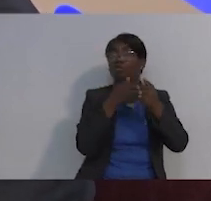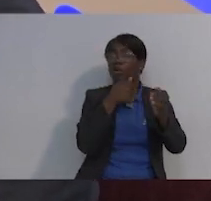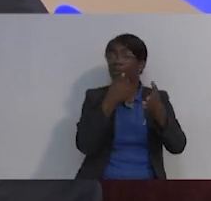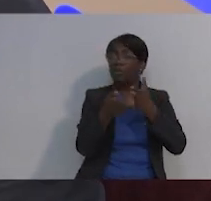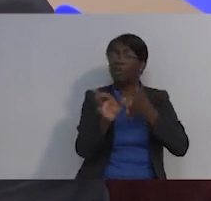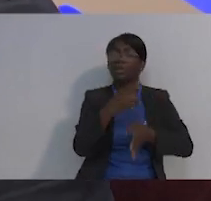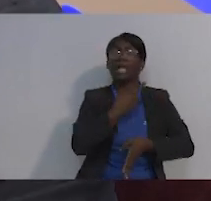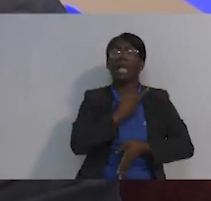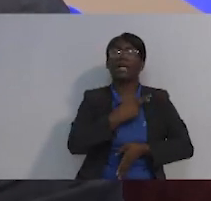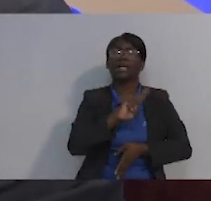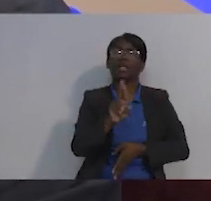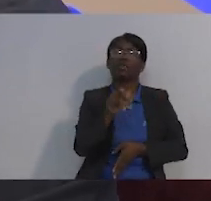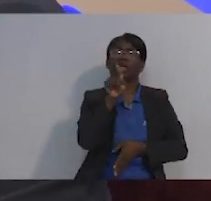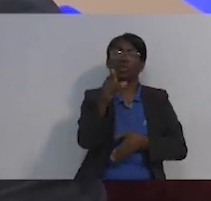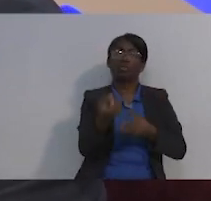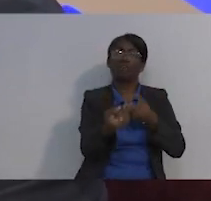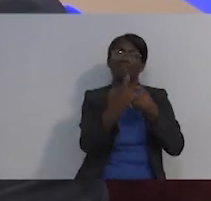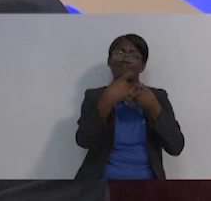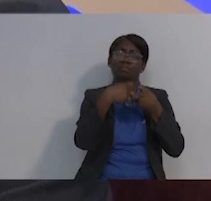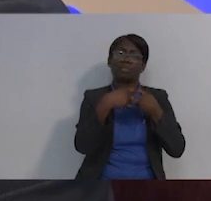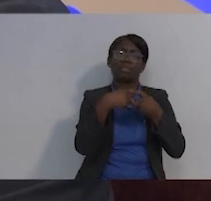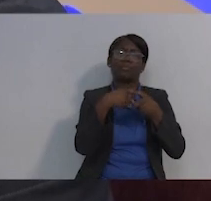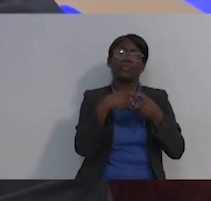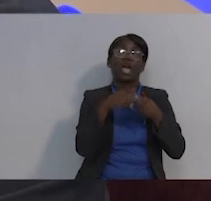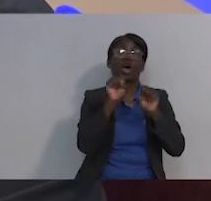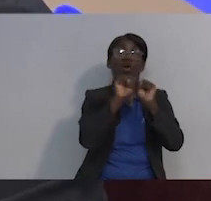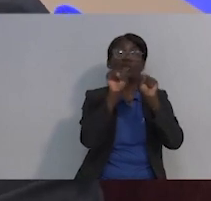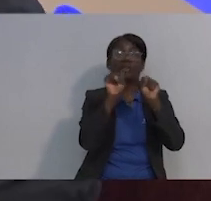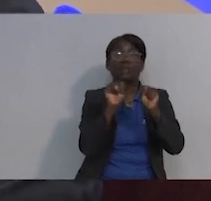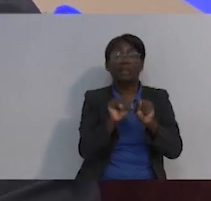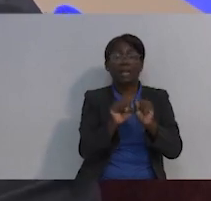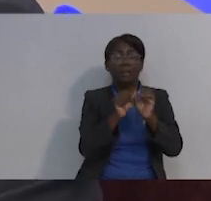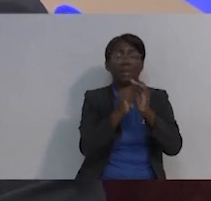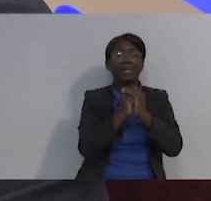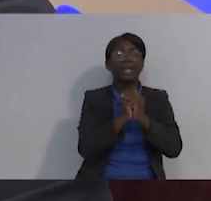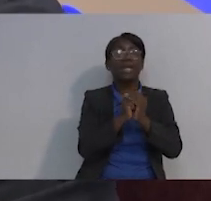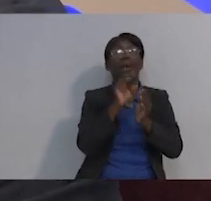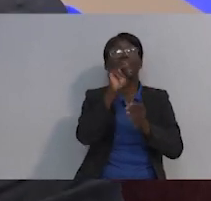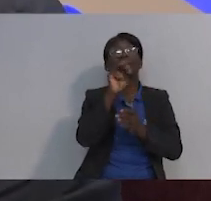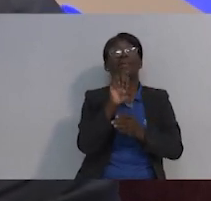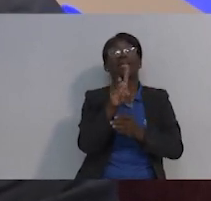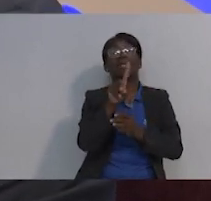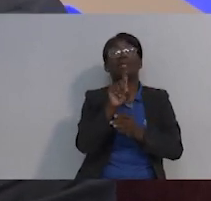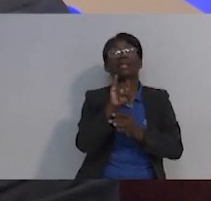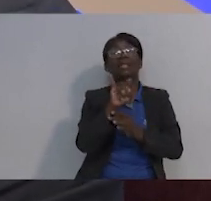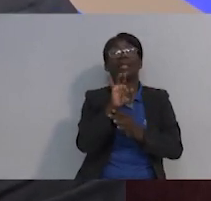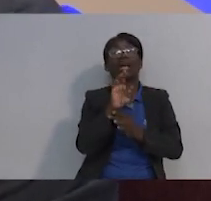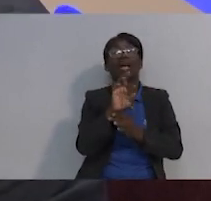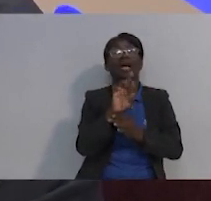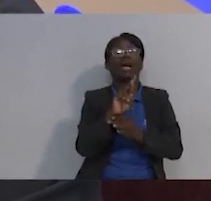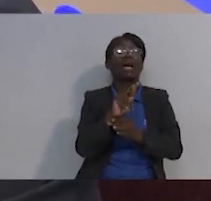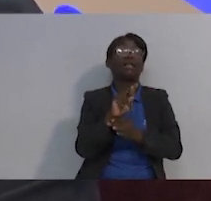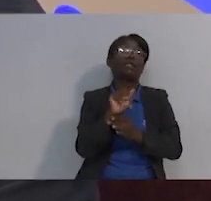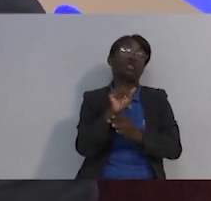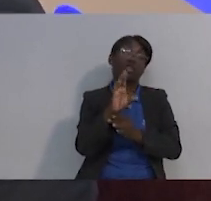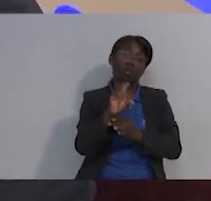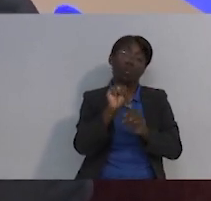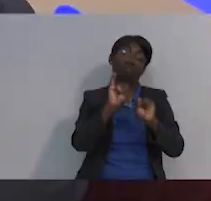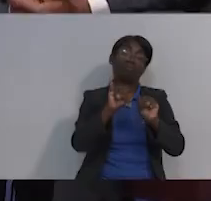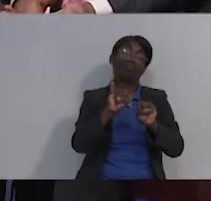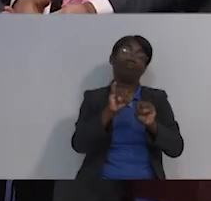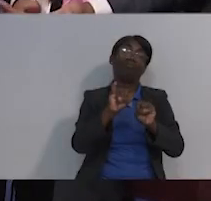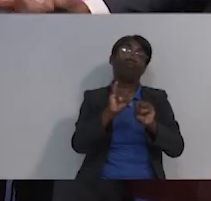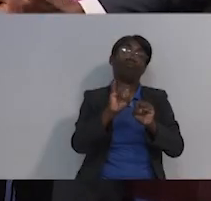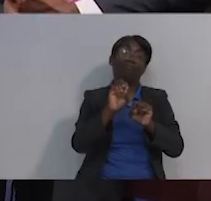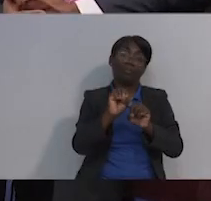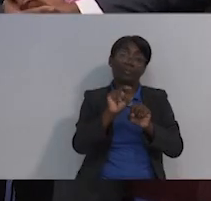al que estés habituado, tener buena conexión con tu espiritualidad hace que respondas mucho mejor a los tratamientos,